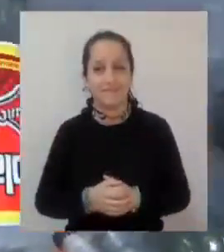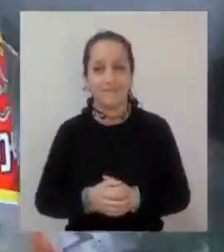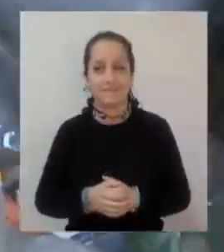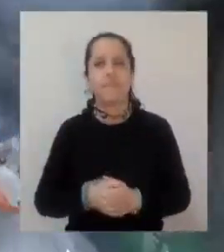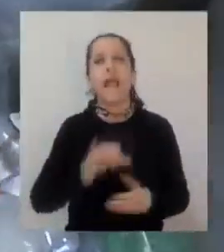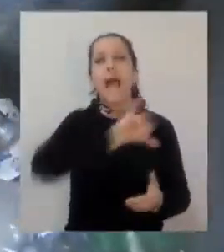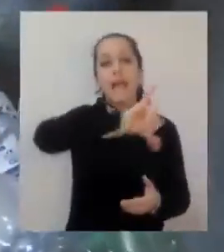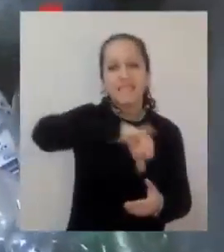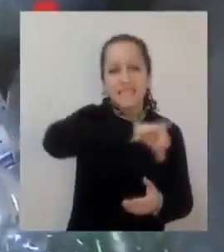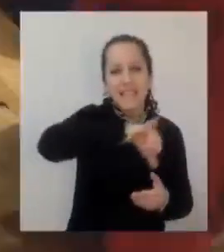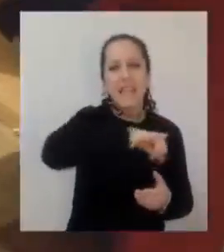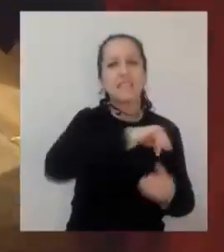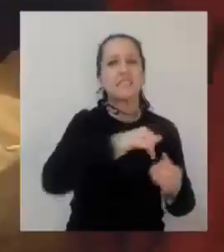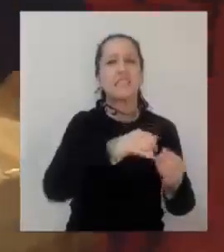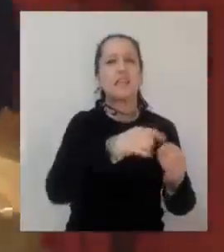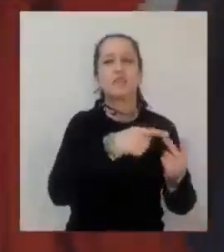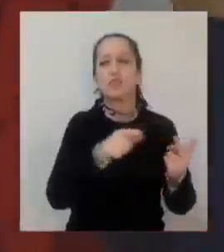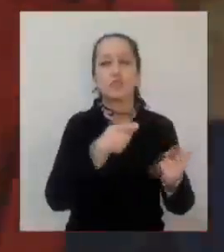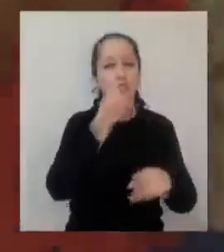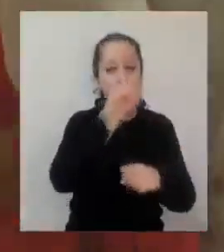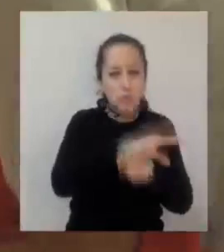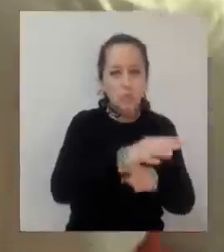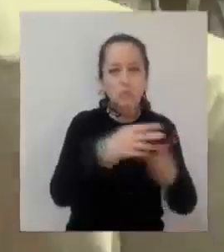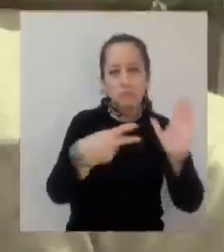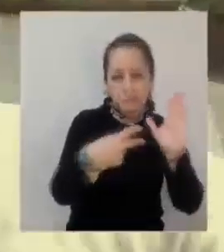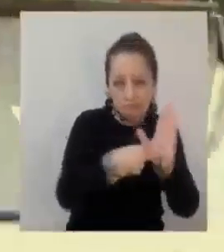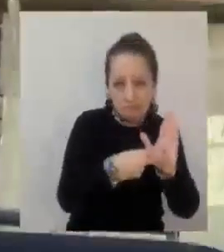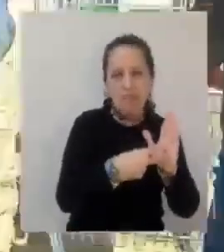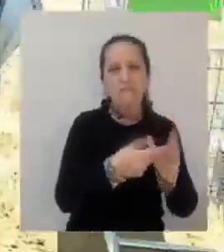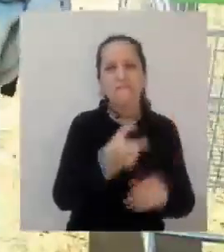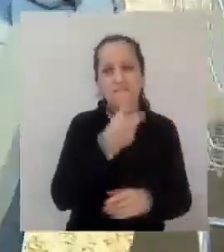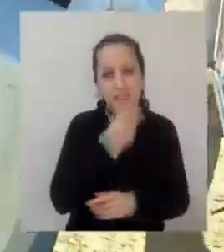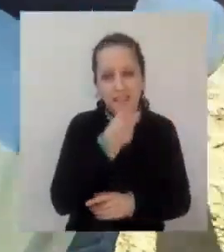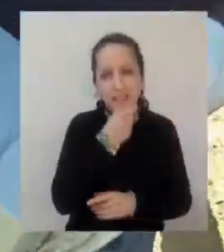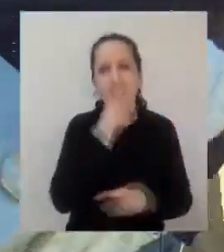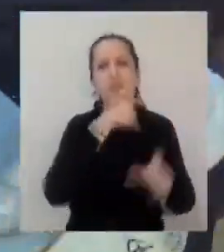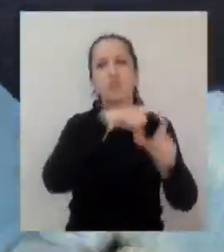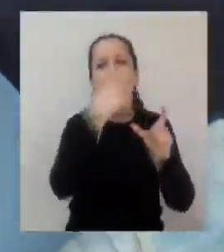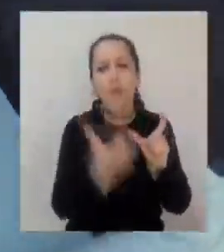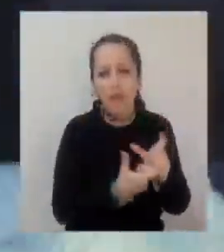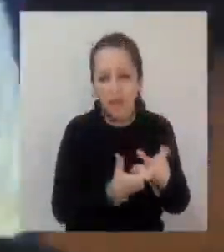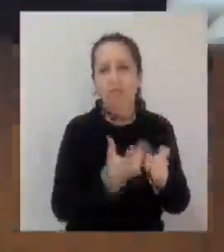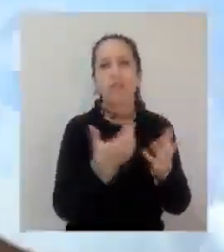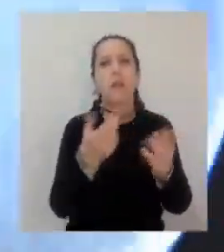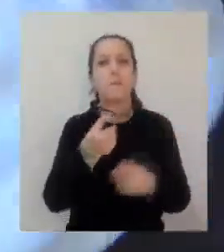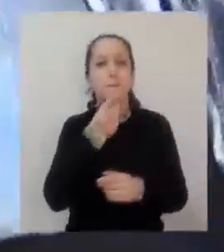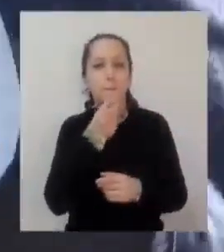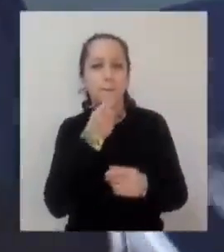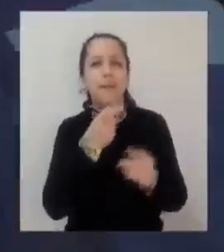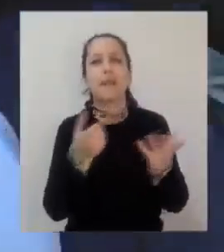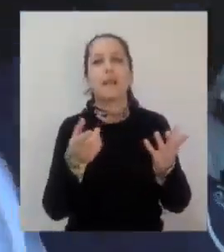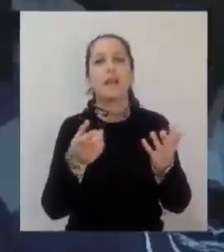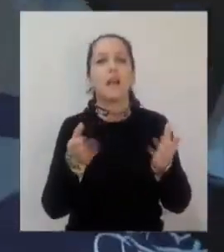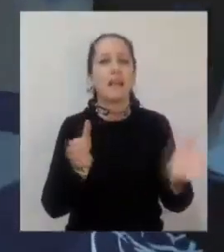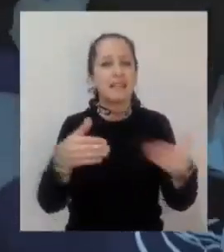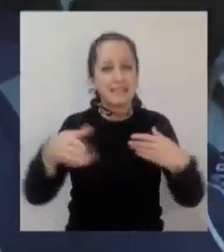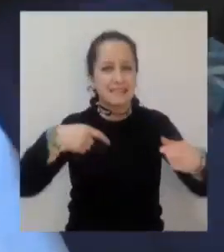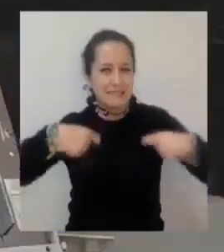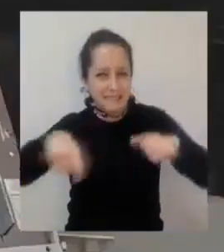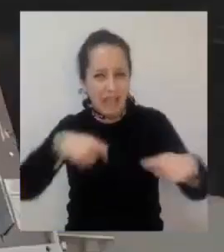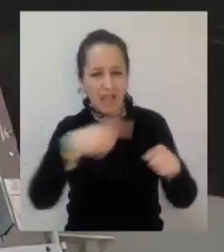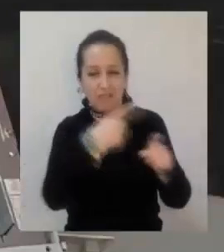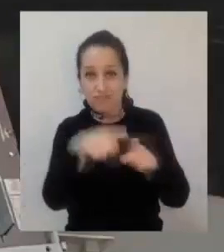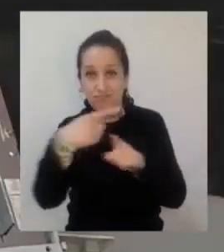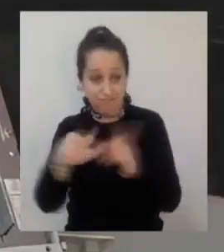Aceites, lubricantes, aparatos eléctricos y electrónicos, baterías, neumáticos, pilas, envases y embalajes son los